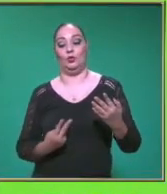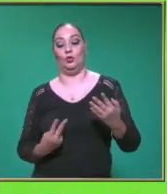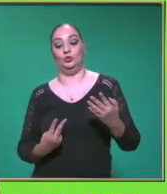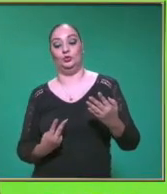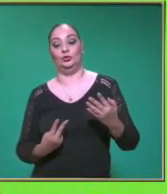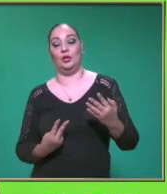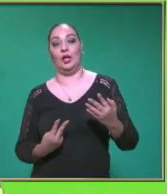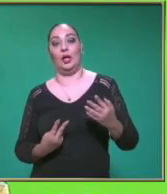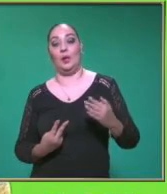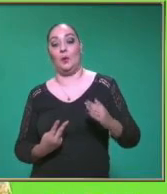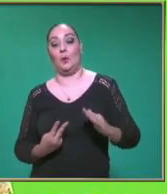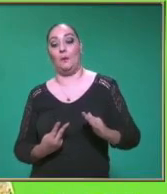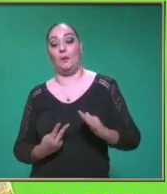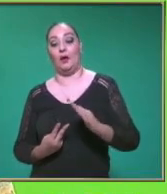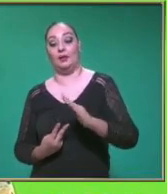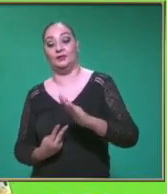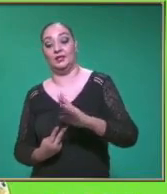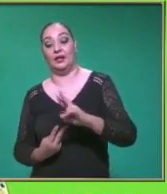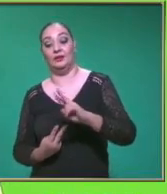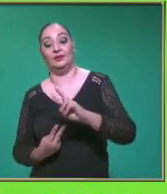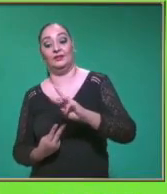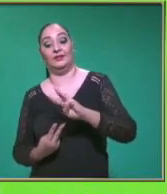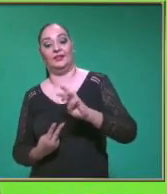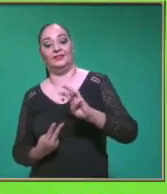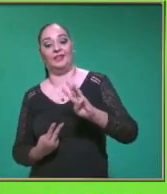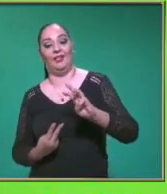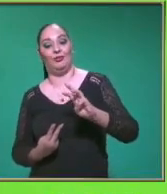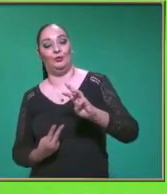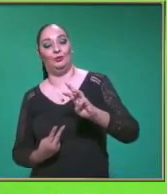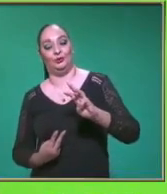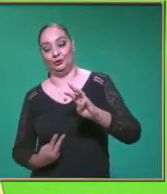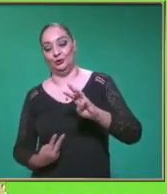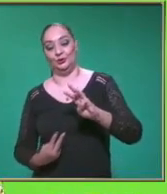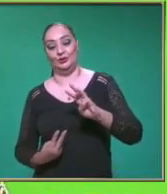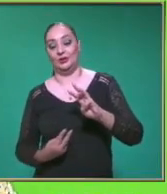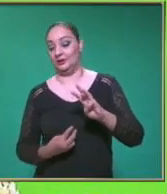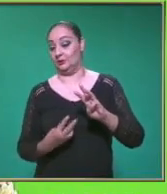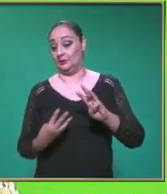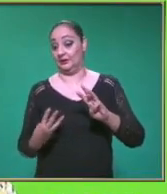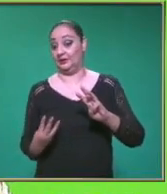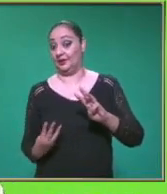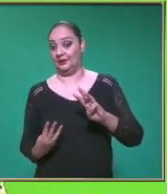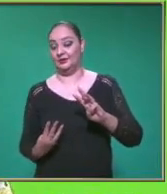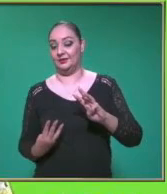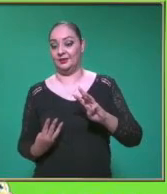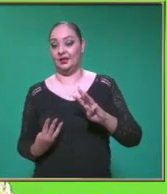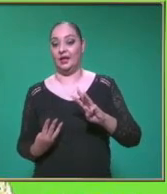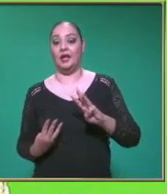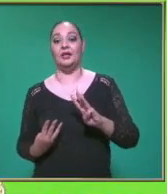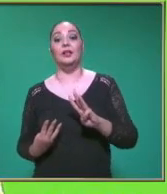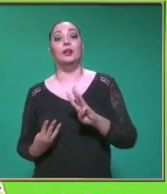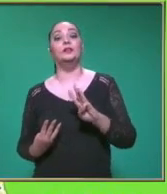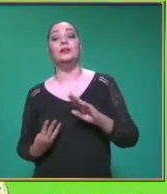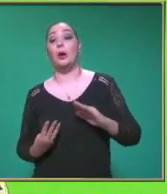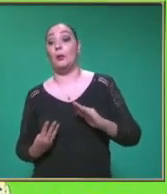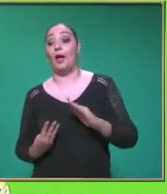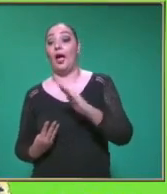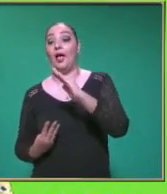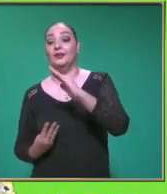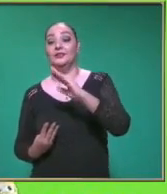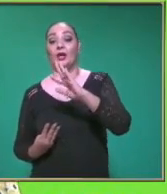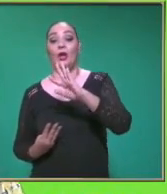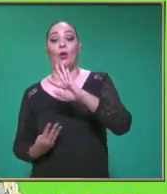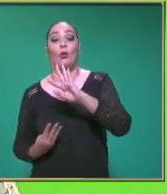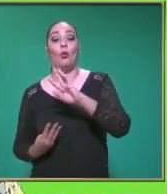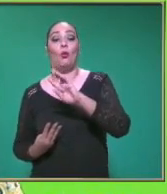Avanza Hasta la posición 300 En el segundo tres Sigue avanzando maestro